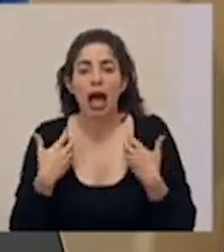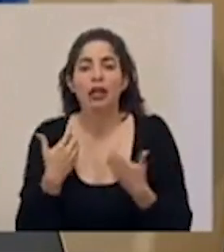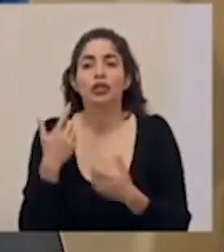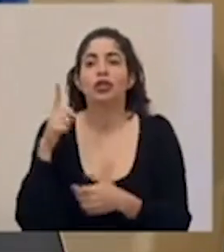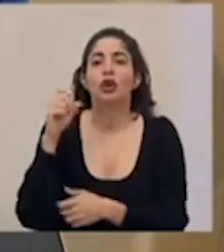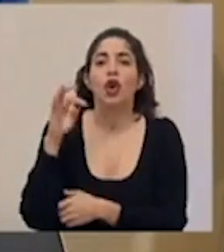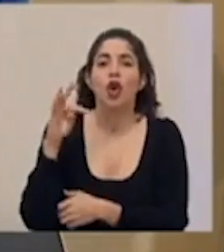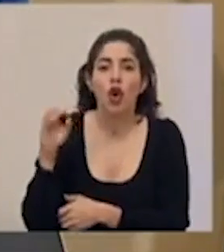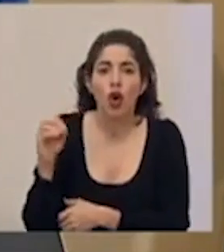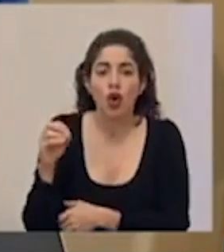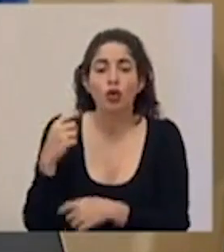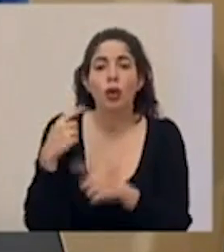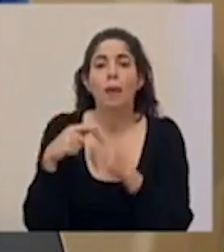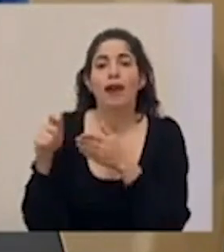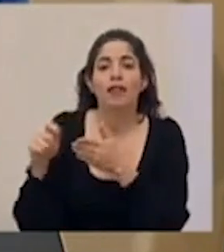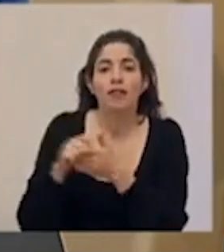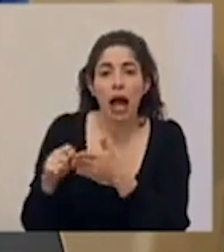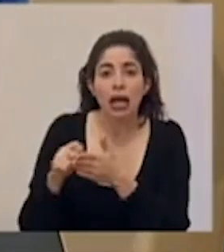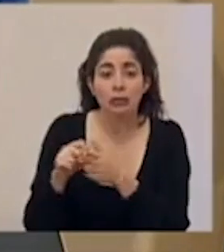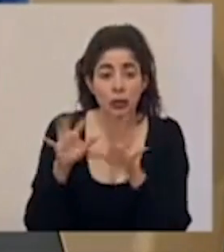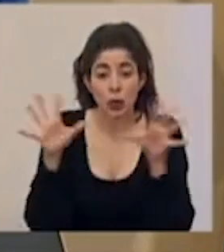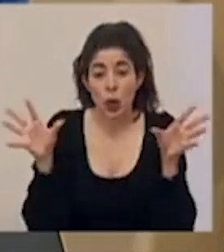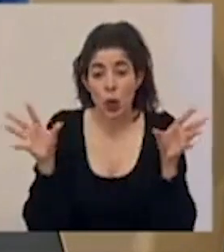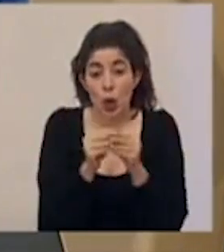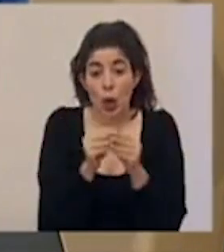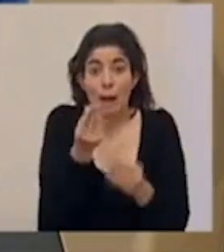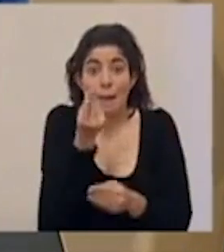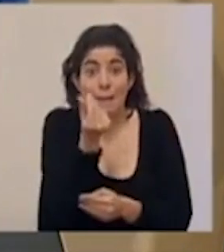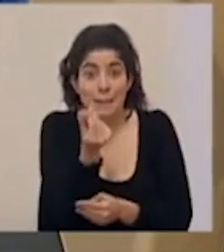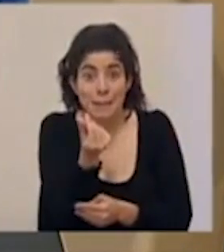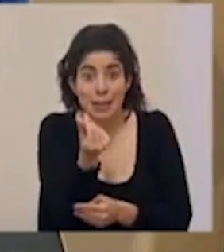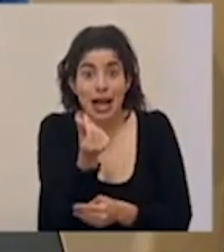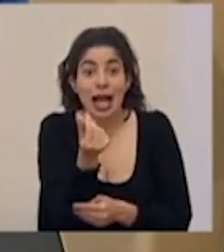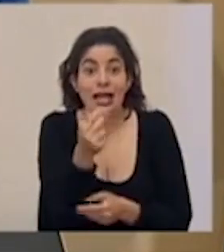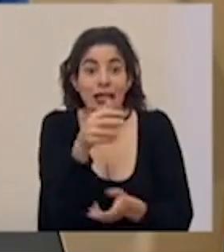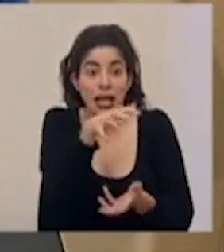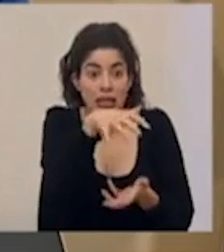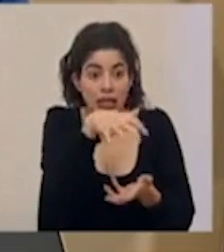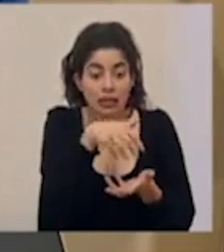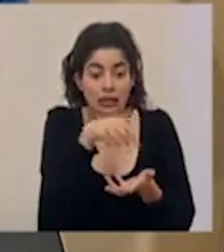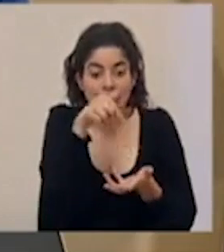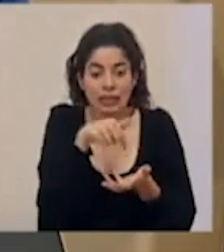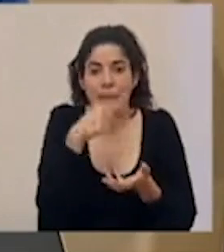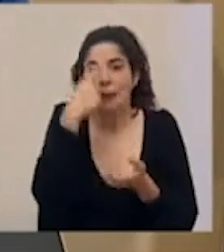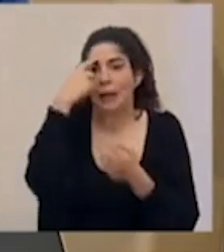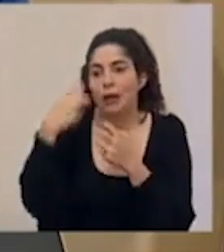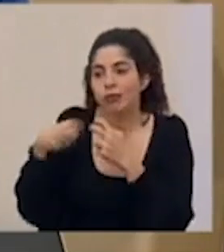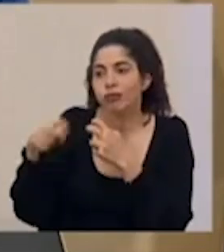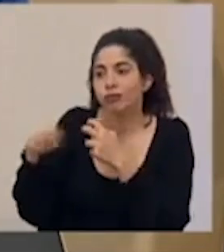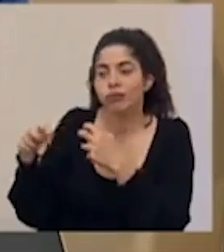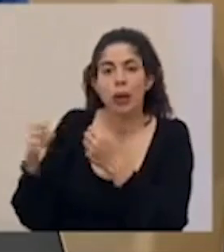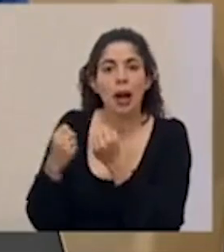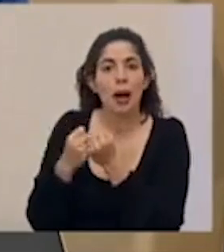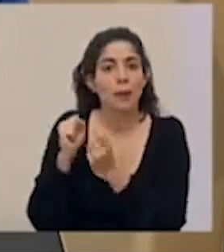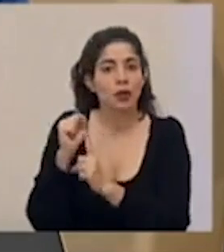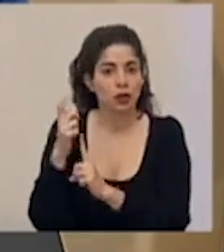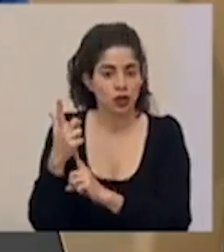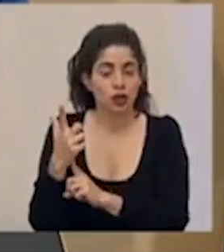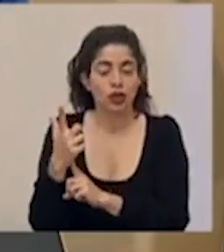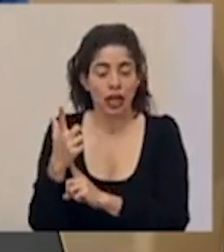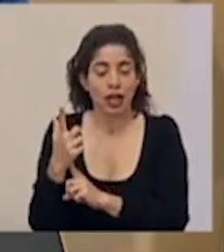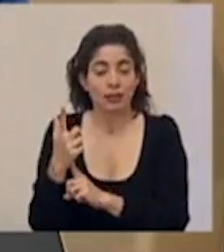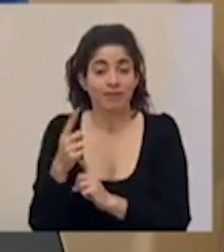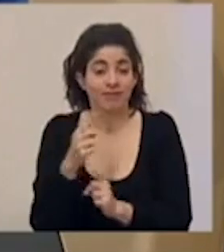raspaditas. Las utilidades que se generan son para trasladar a las organizaciones sociales. Al haber